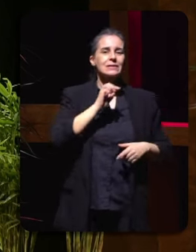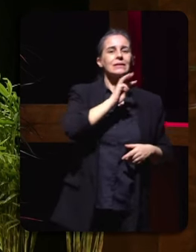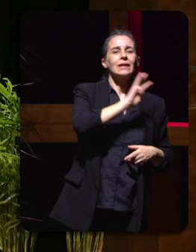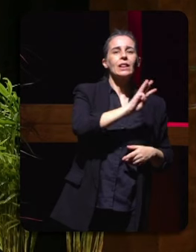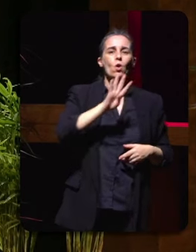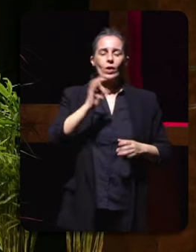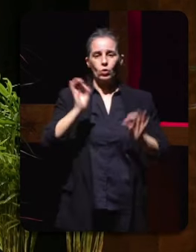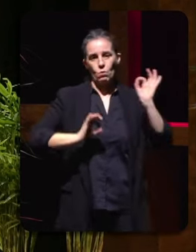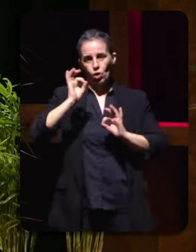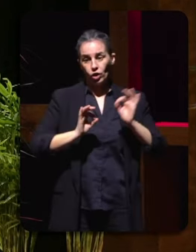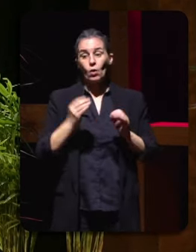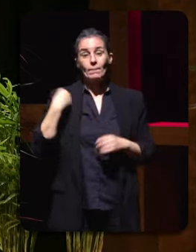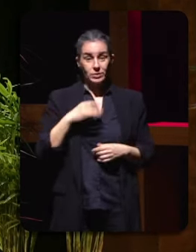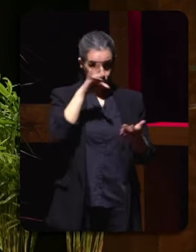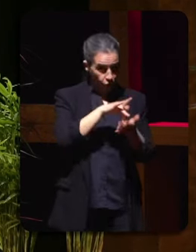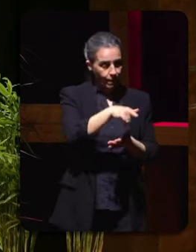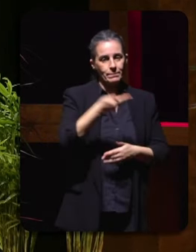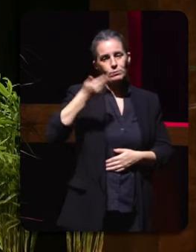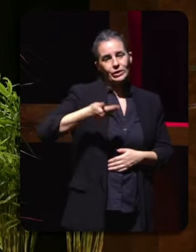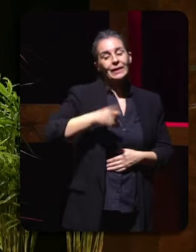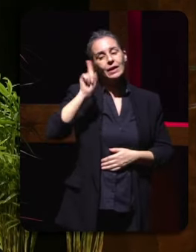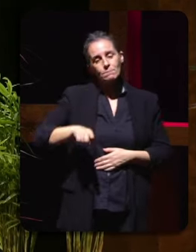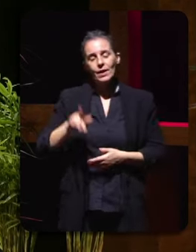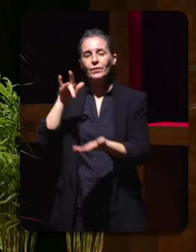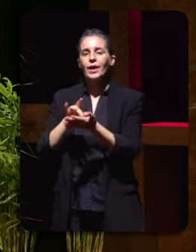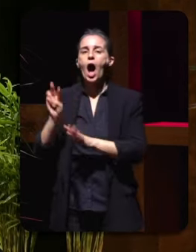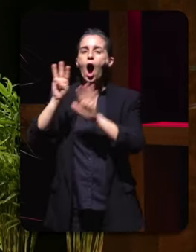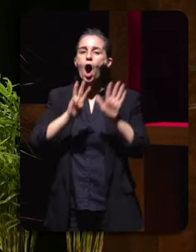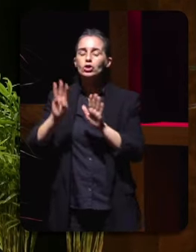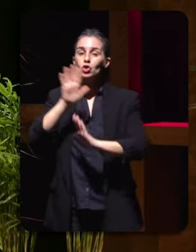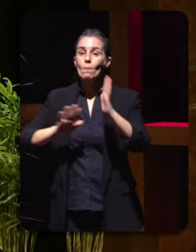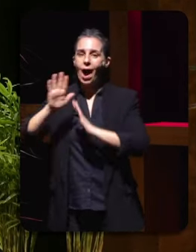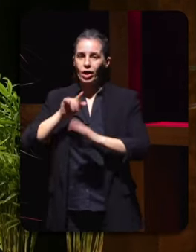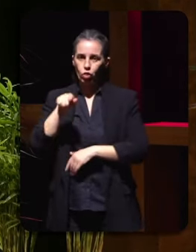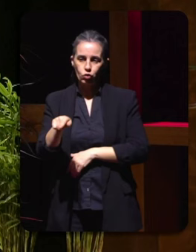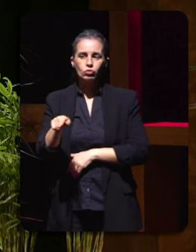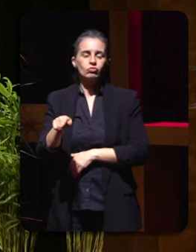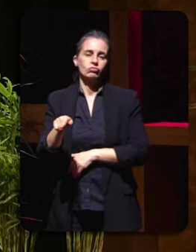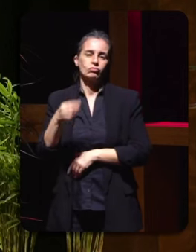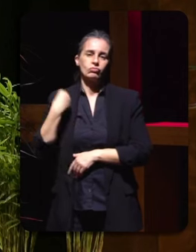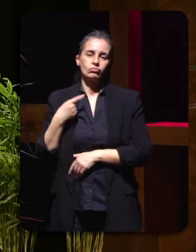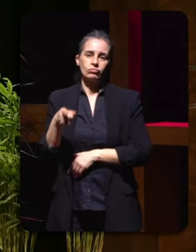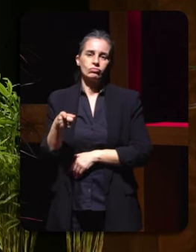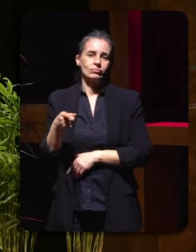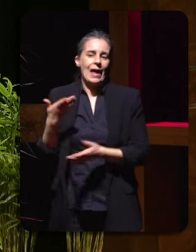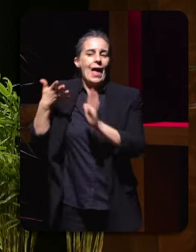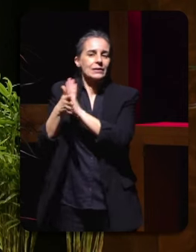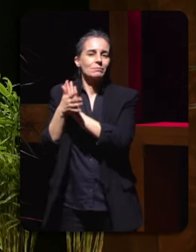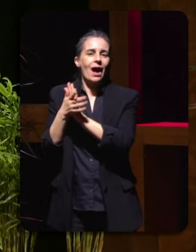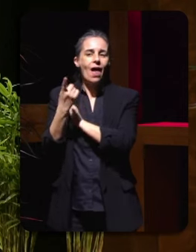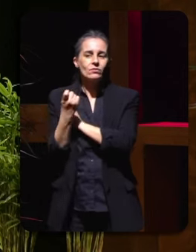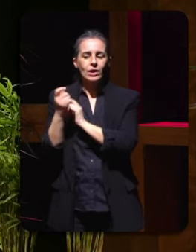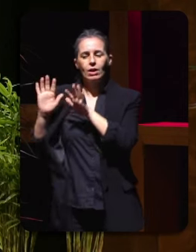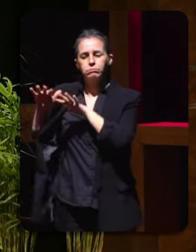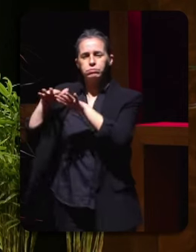relevante, igual que oito de marzo, que sempre ponemos sobre a mesa as cifras que explican por que é necesario seguir saindo